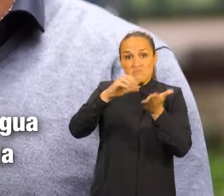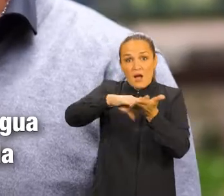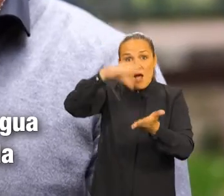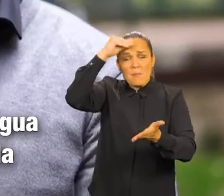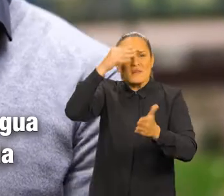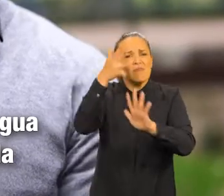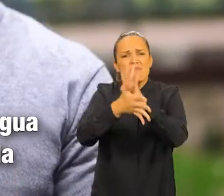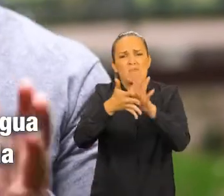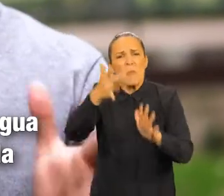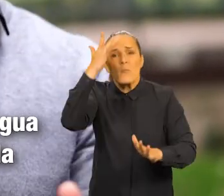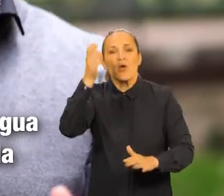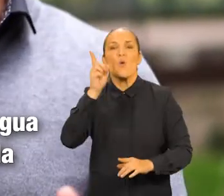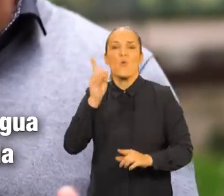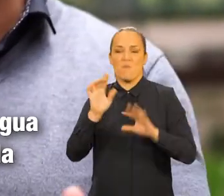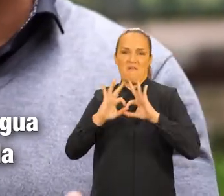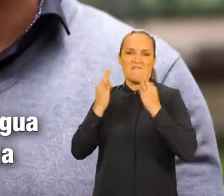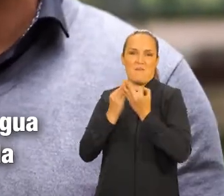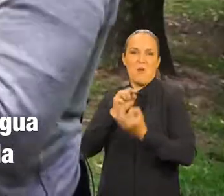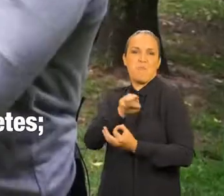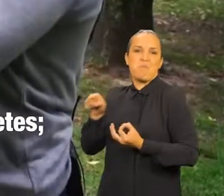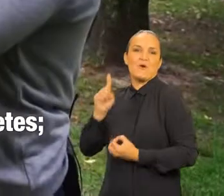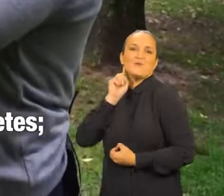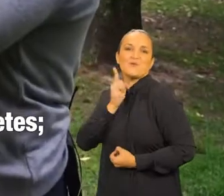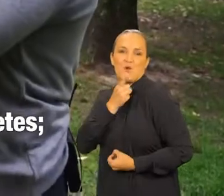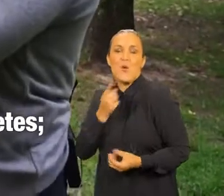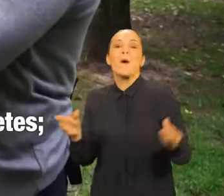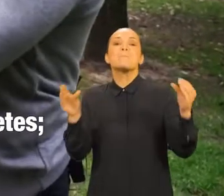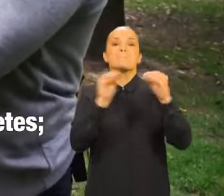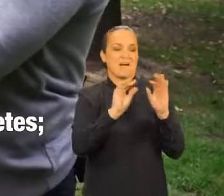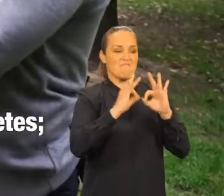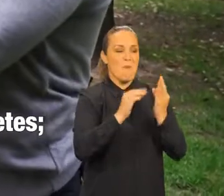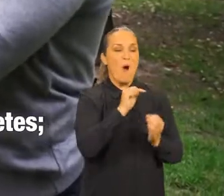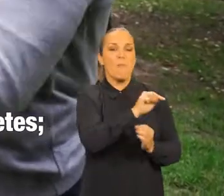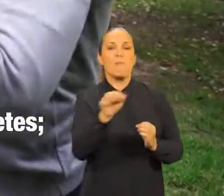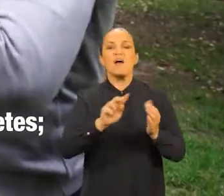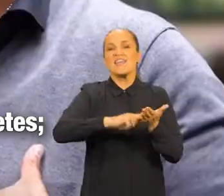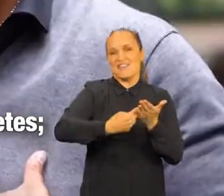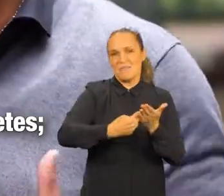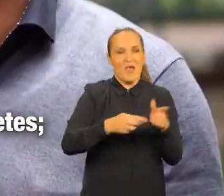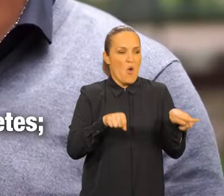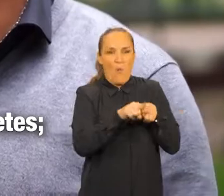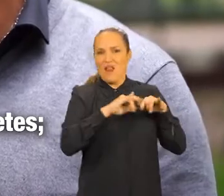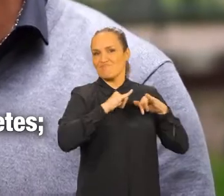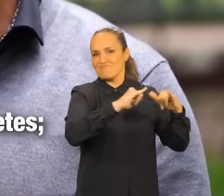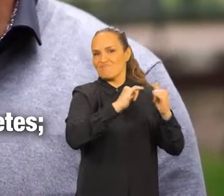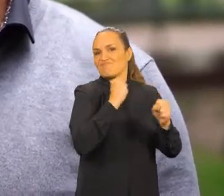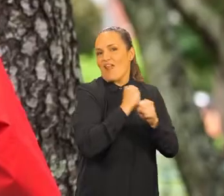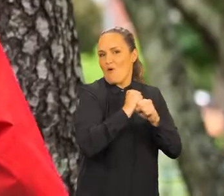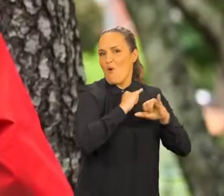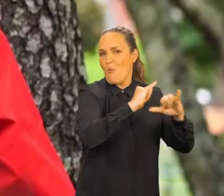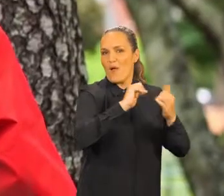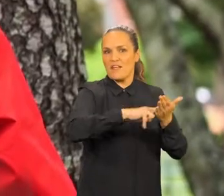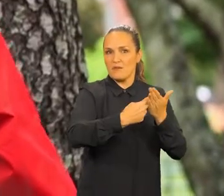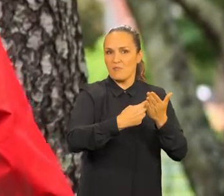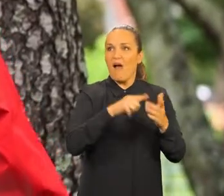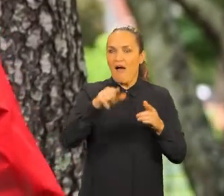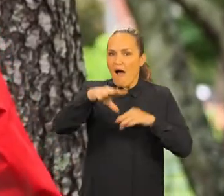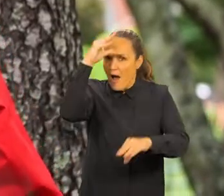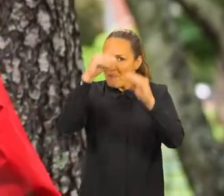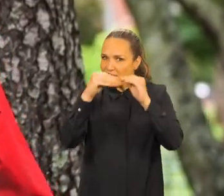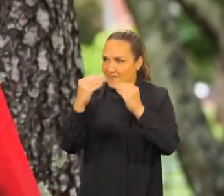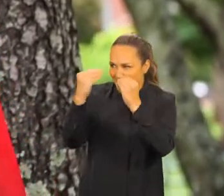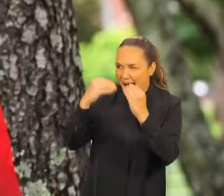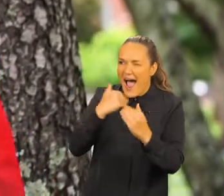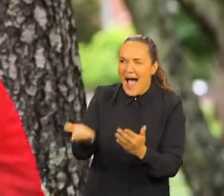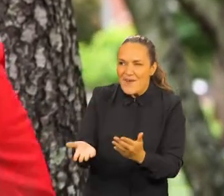aprendizaje de la lengua de señas se da porque tengo familia sorda y tengo familiares también que son intérpretes. Trabajan en lo mismo que yo. ¿Y me enseña un poquitico,